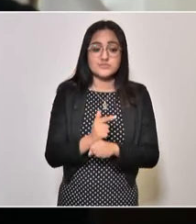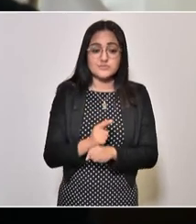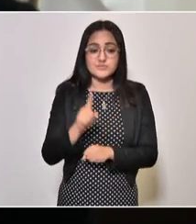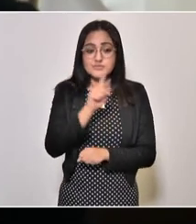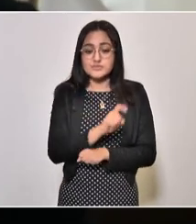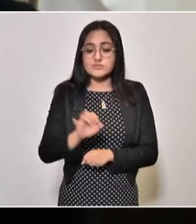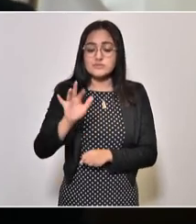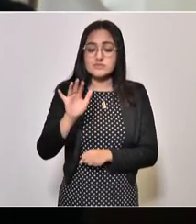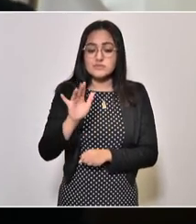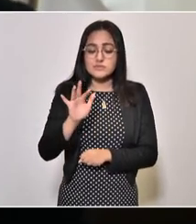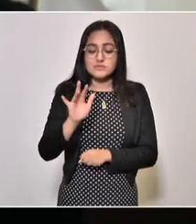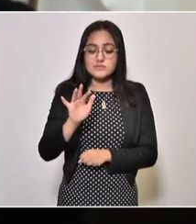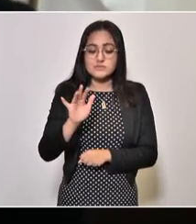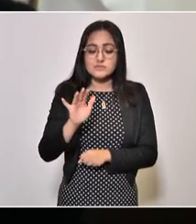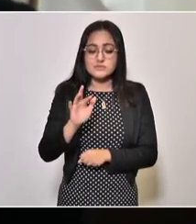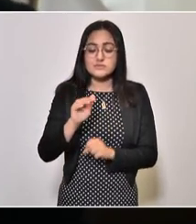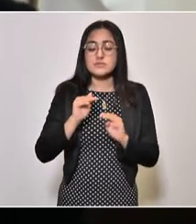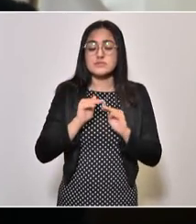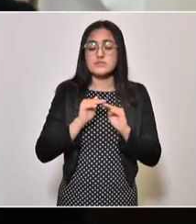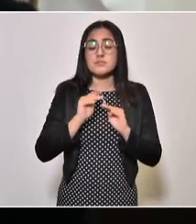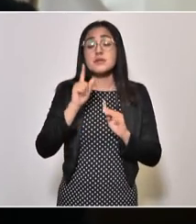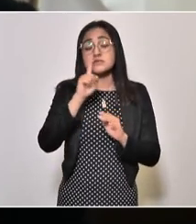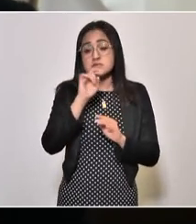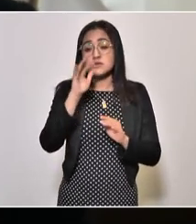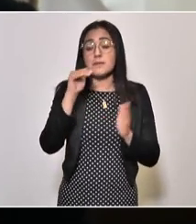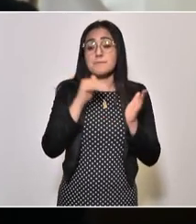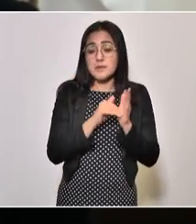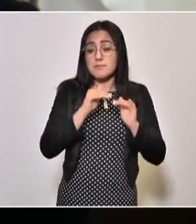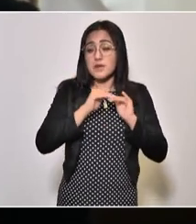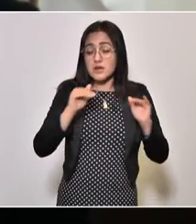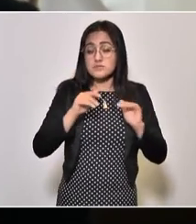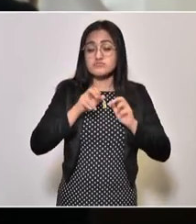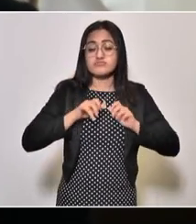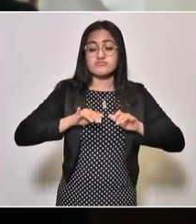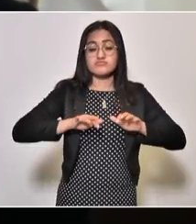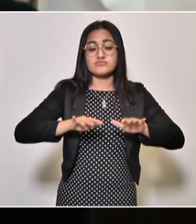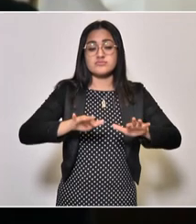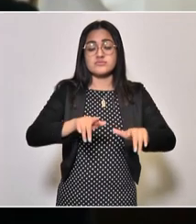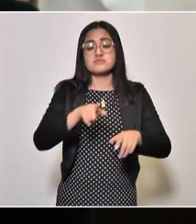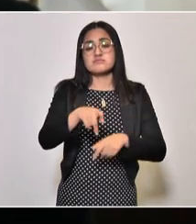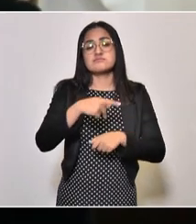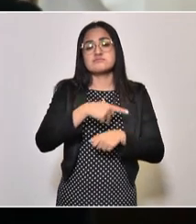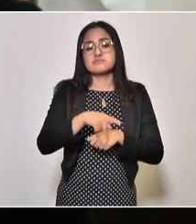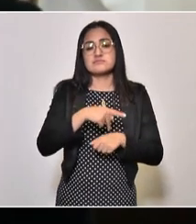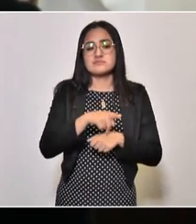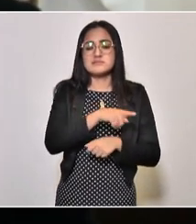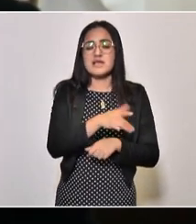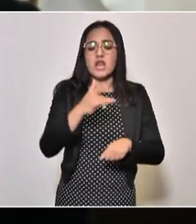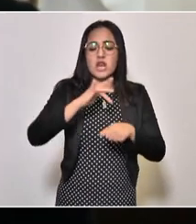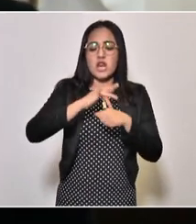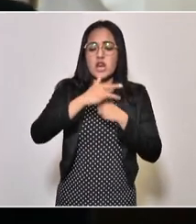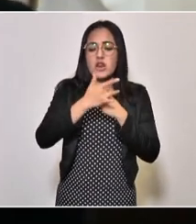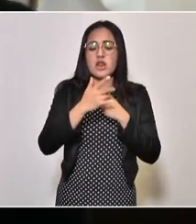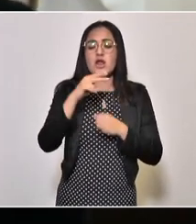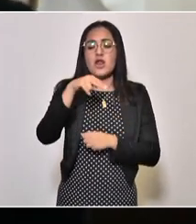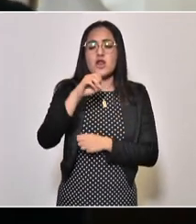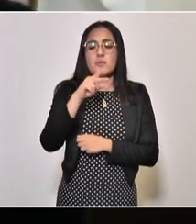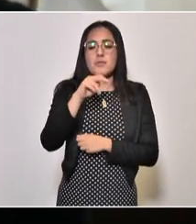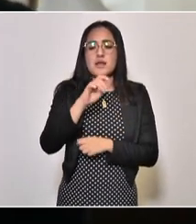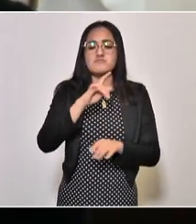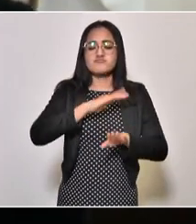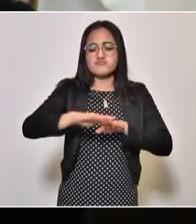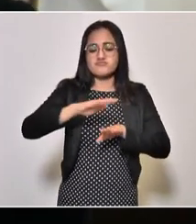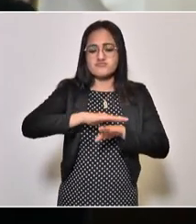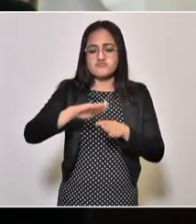150 hectáreas con daño al cultivo del nopal que están en proceso de producción.